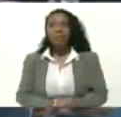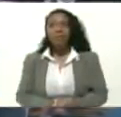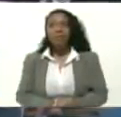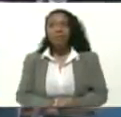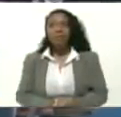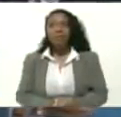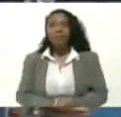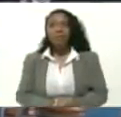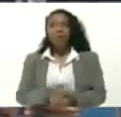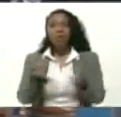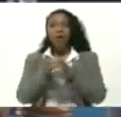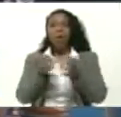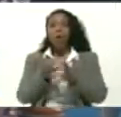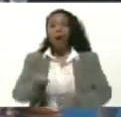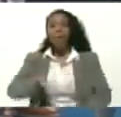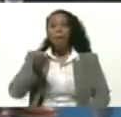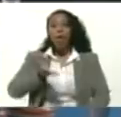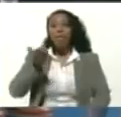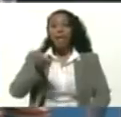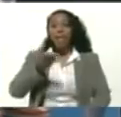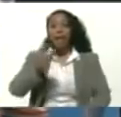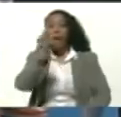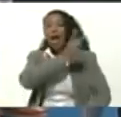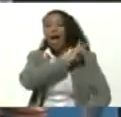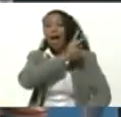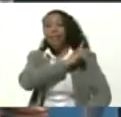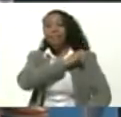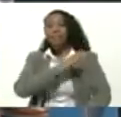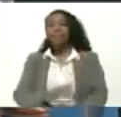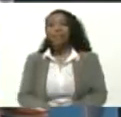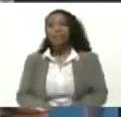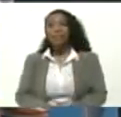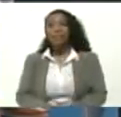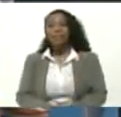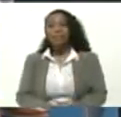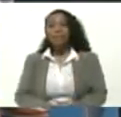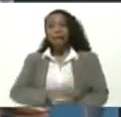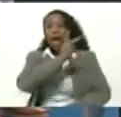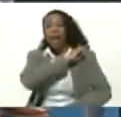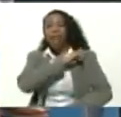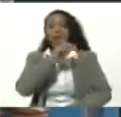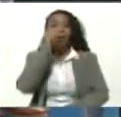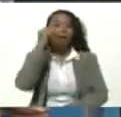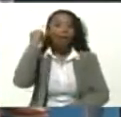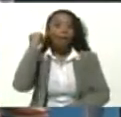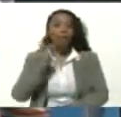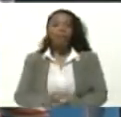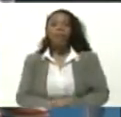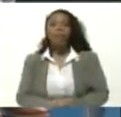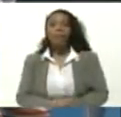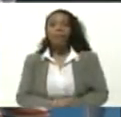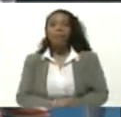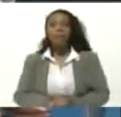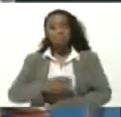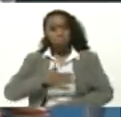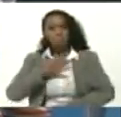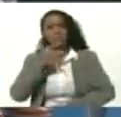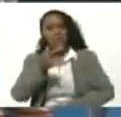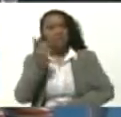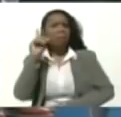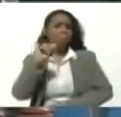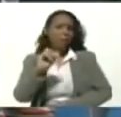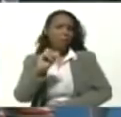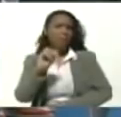una delegación importante De los jefes y jefas Podríamos decir más bien